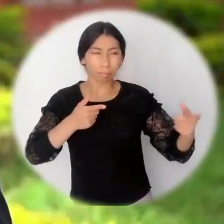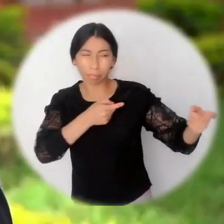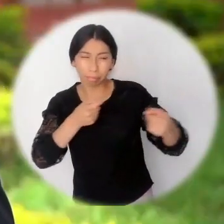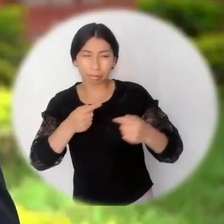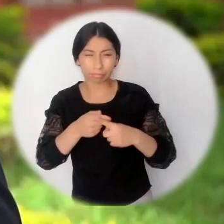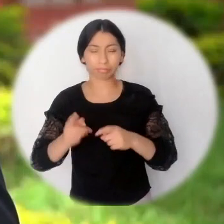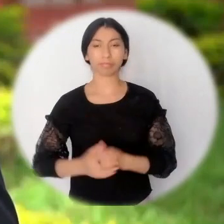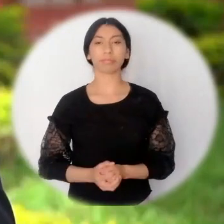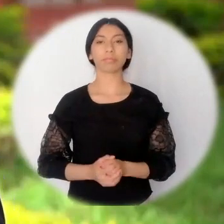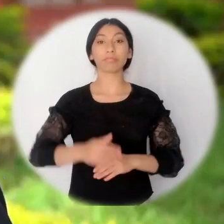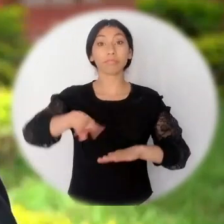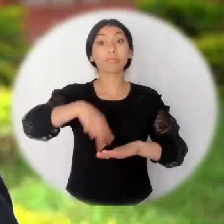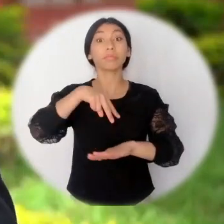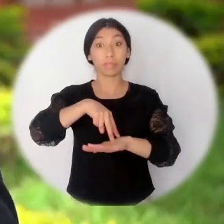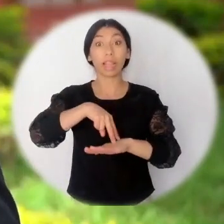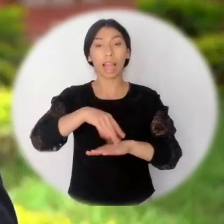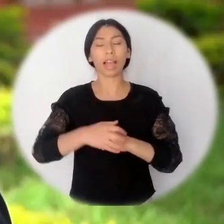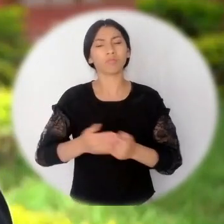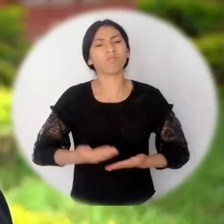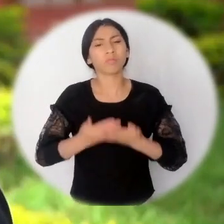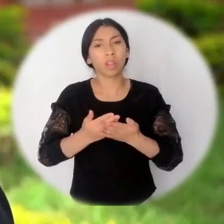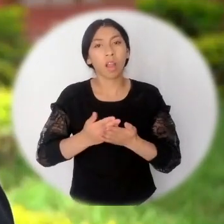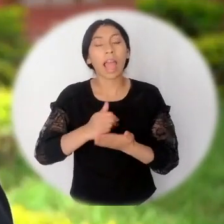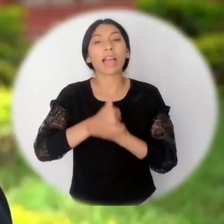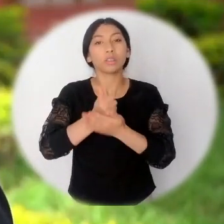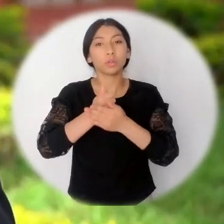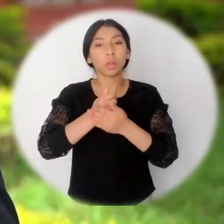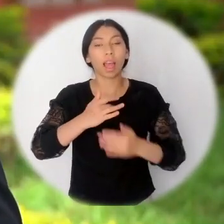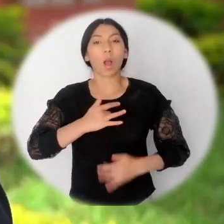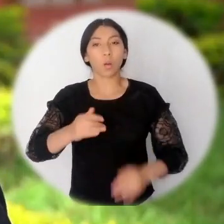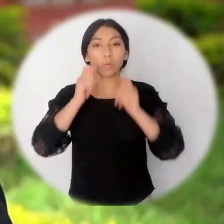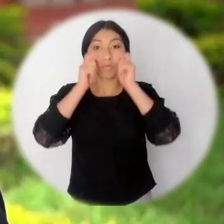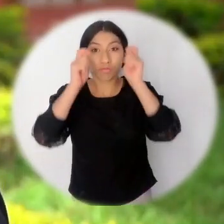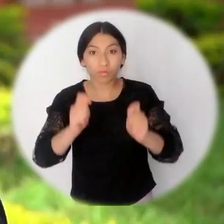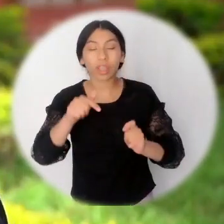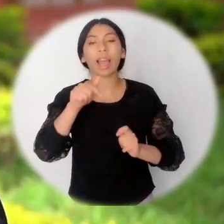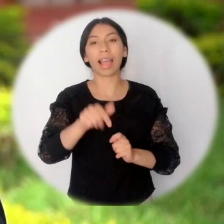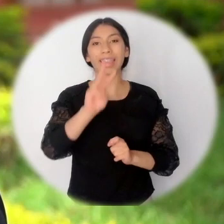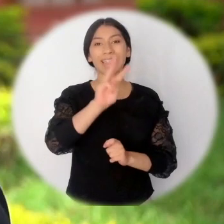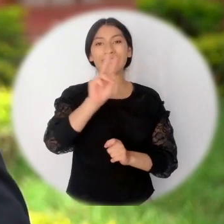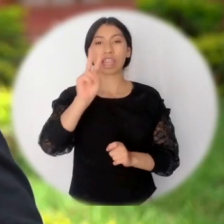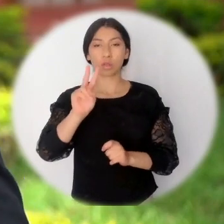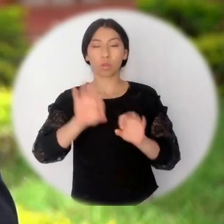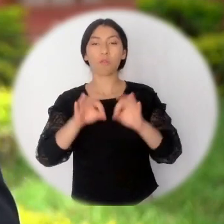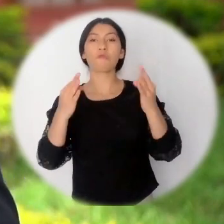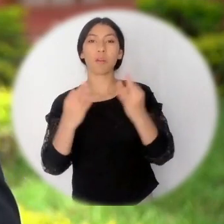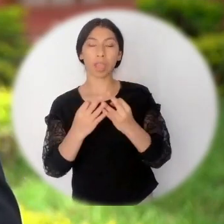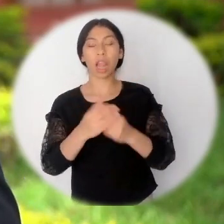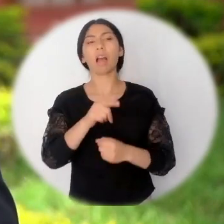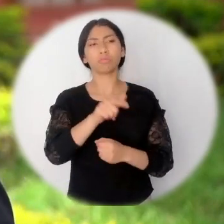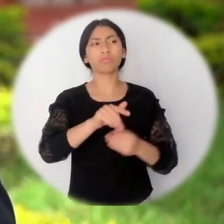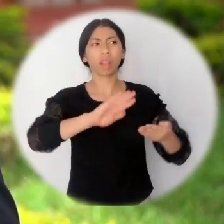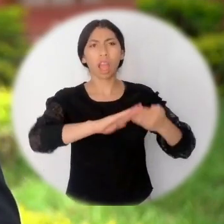En Nariño, la Unidad para las Víctimas entregó ayudas humanitarias a 32 familias indígenas Aguá, pertenecientes al resguardo Ñambi Piedra Verde,